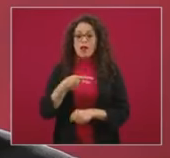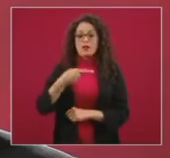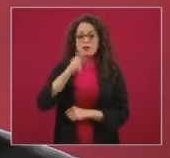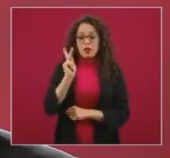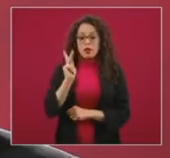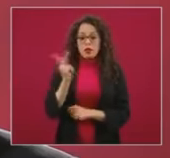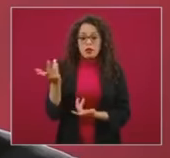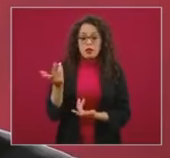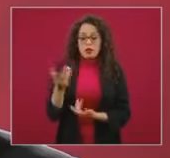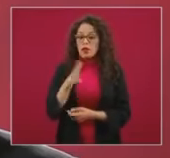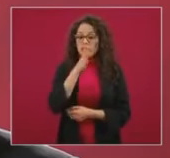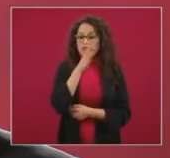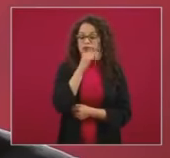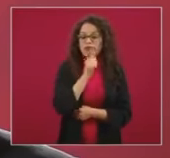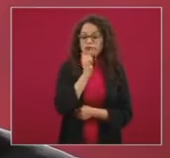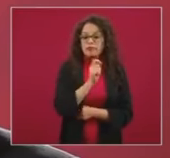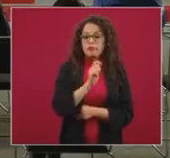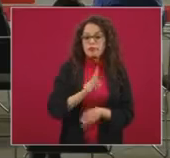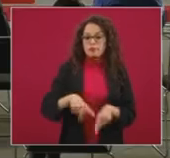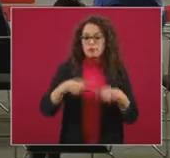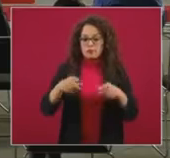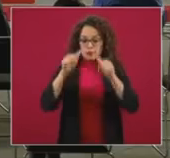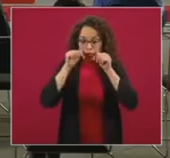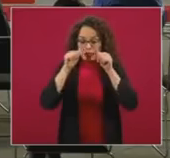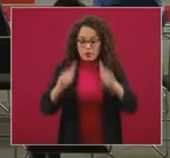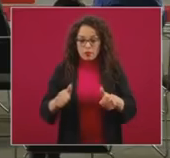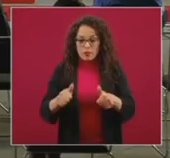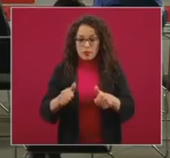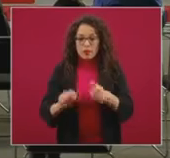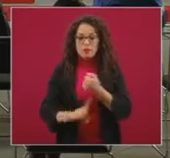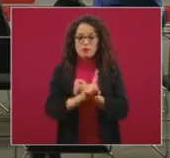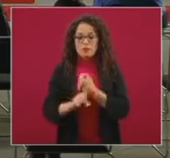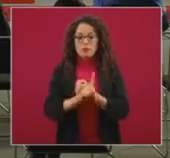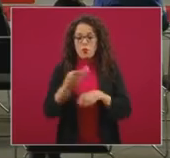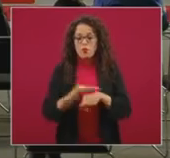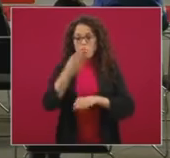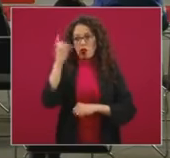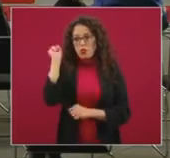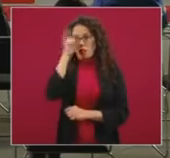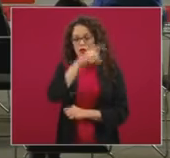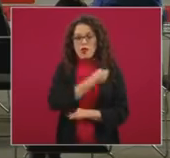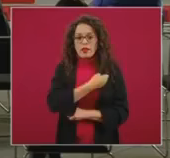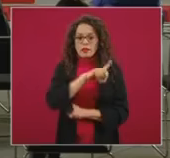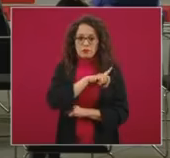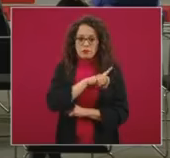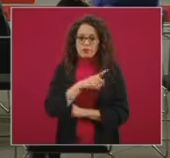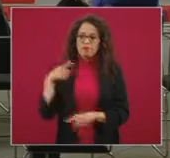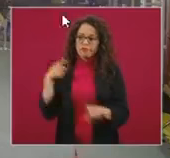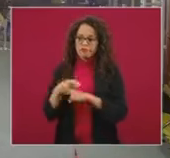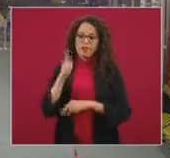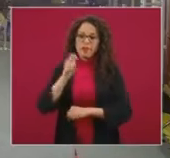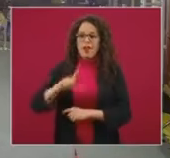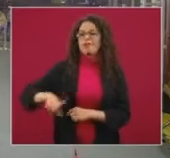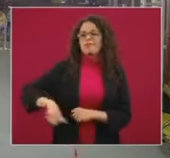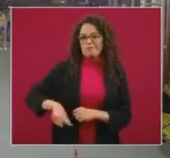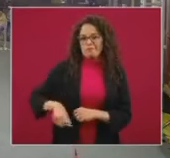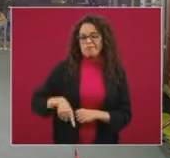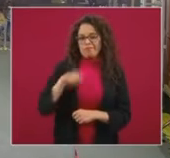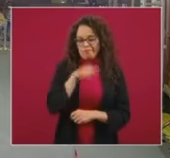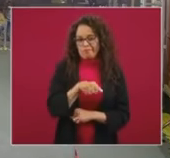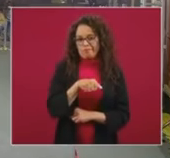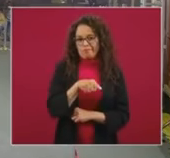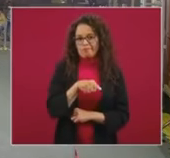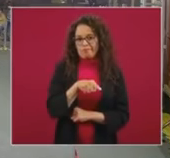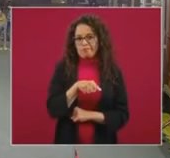tener la capacidad que se necesita para atender problemas complejos de salud. Entonces, un reto muy grande. Tenía otras dos